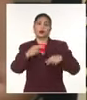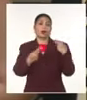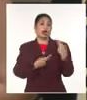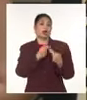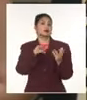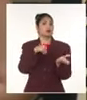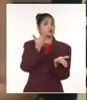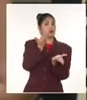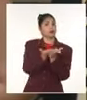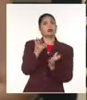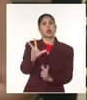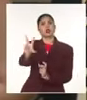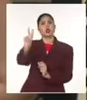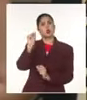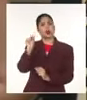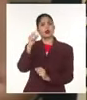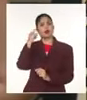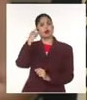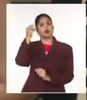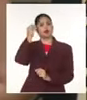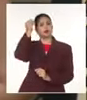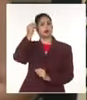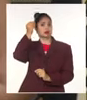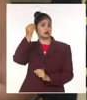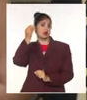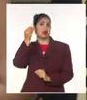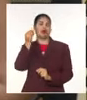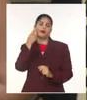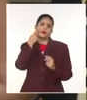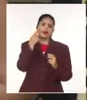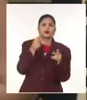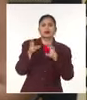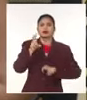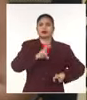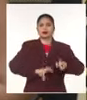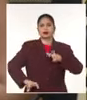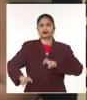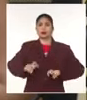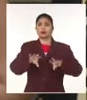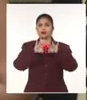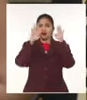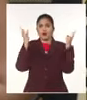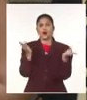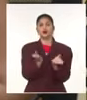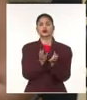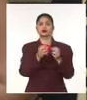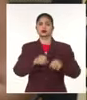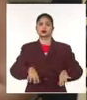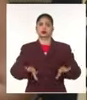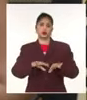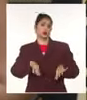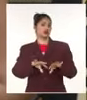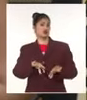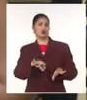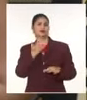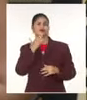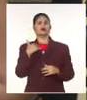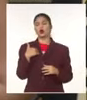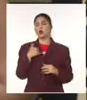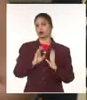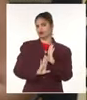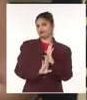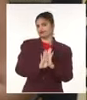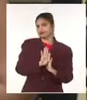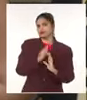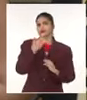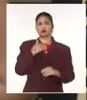nos ayudarán a evaluar mejor lo que sucede en el mundo y hacia dónde se dirigen las principales tendencias y nos dejarán